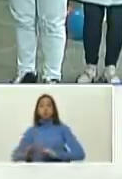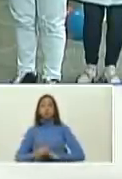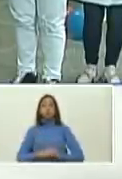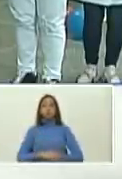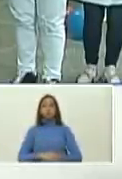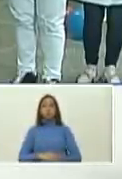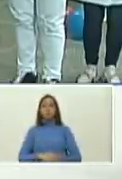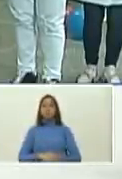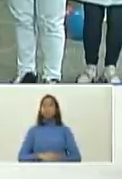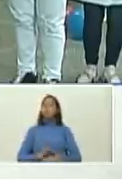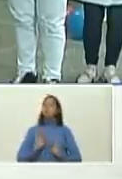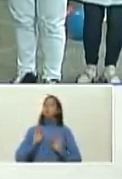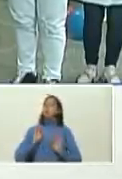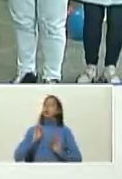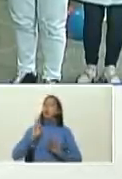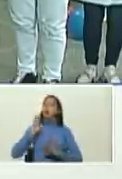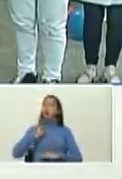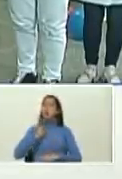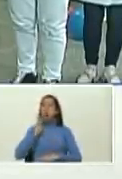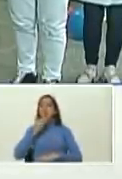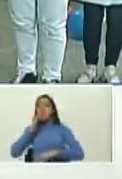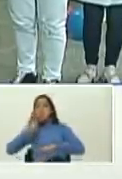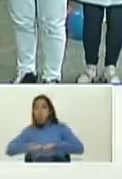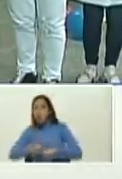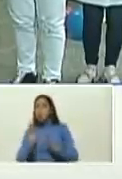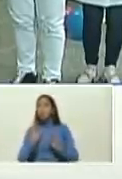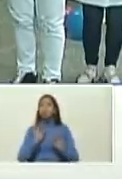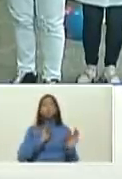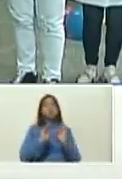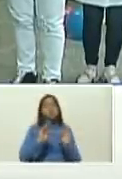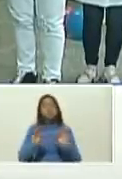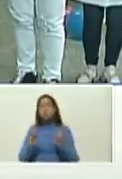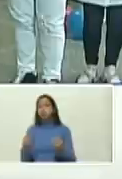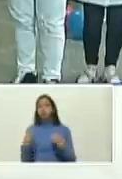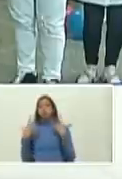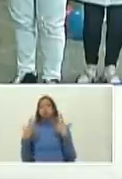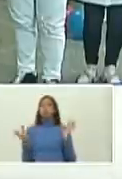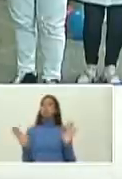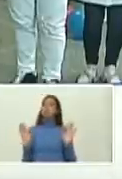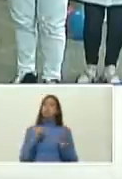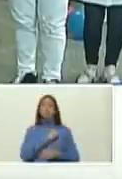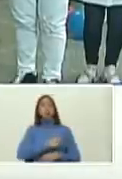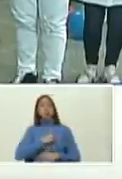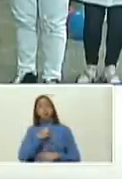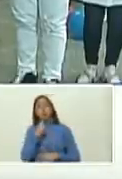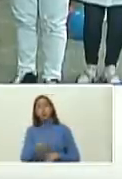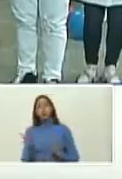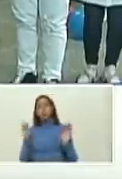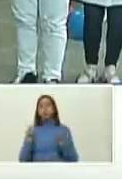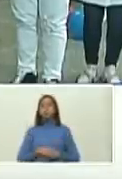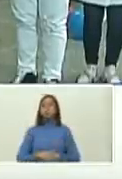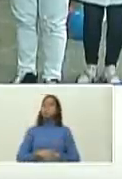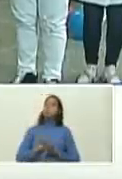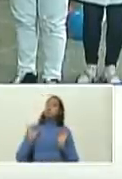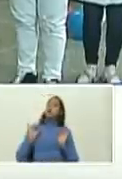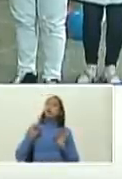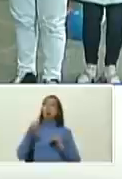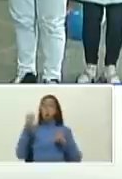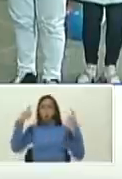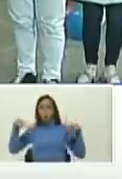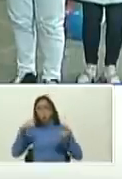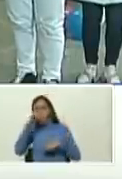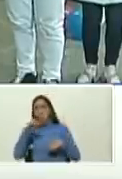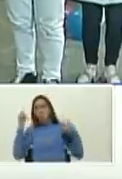el que peca se le pega lamentable decirlo pero es así ah que usted va a celebrar un cumpleaños